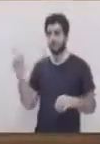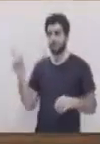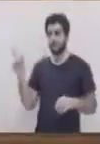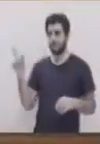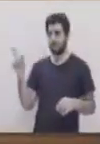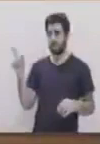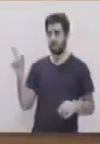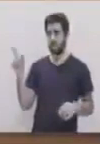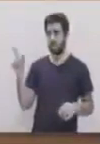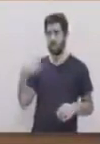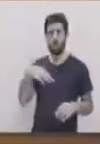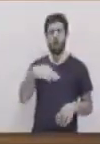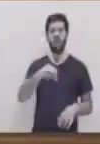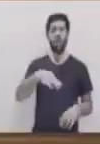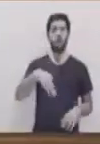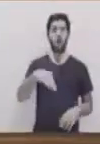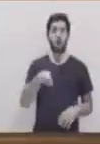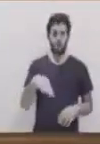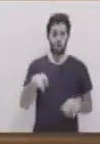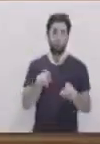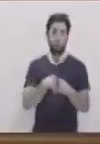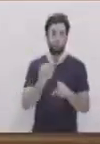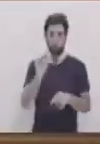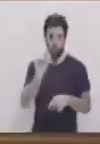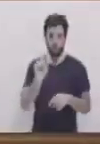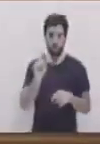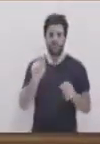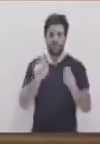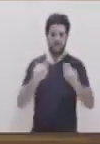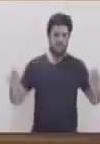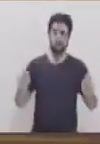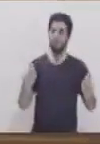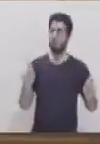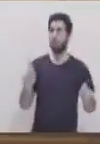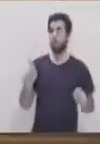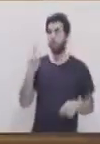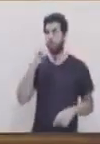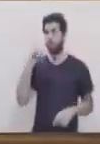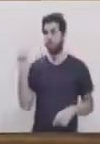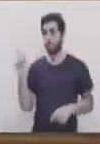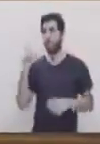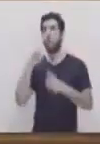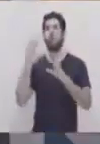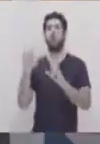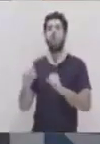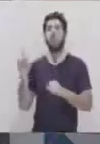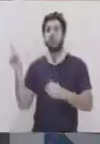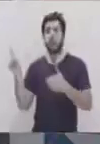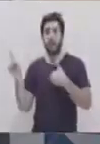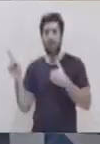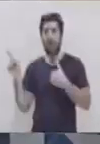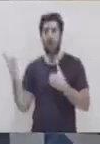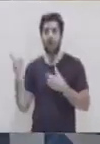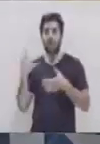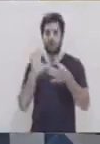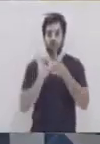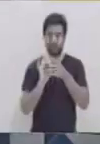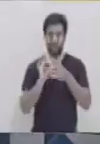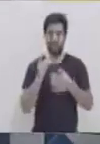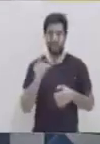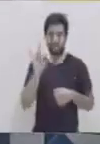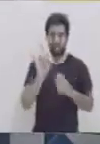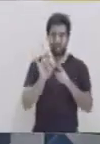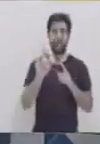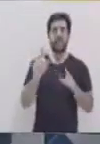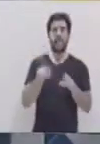de esta manera, algo suelto. Y si nos damos cuenta, también tiene una argolla que nos va a servir